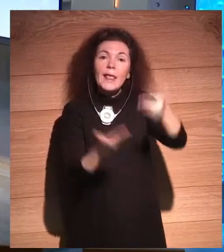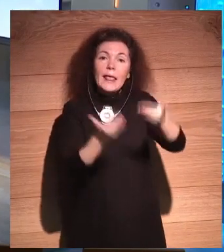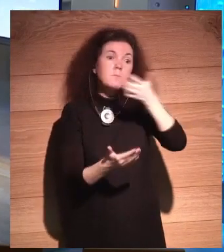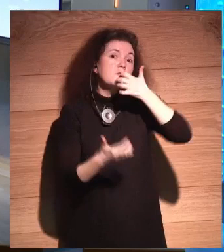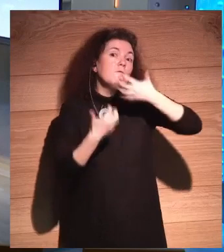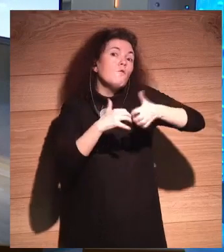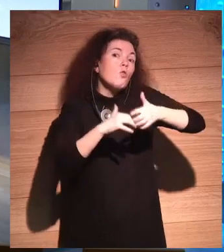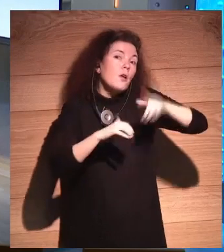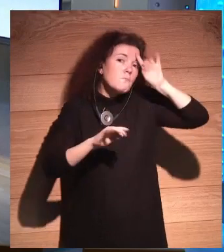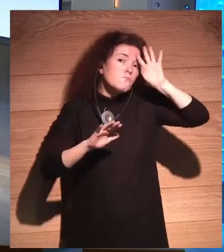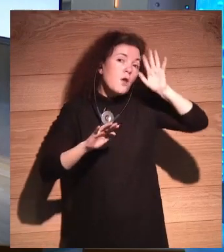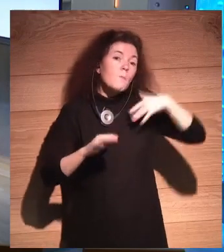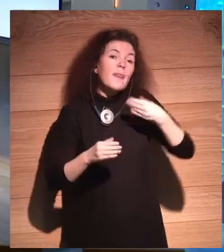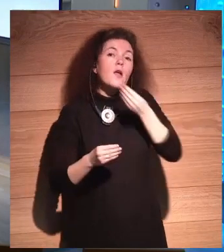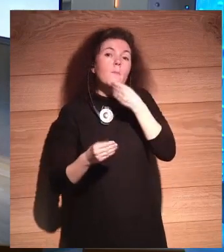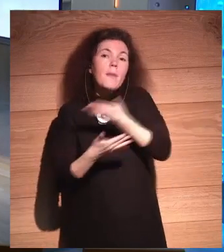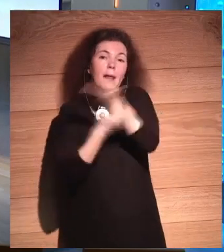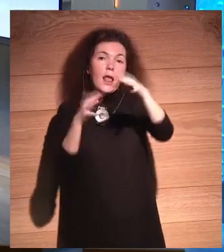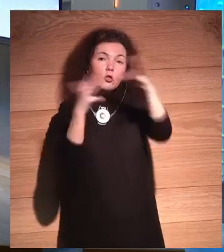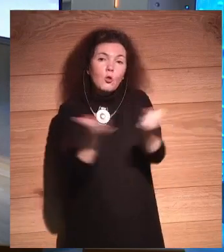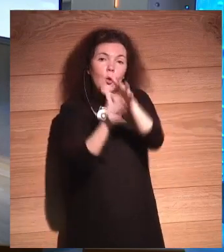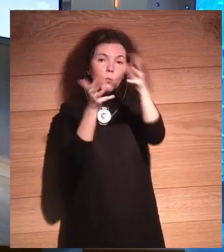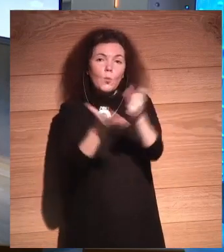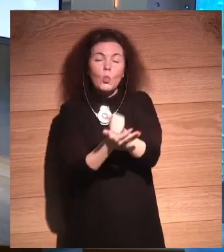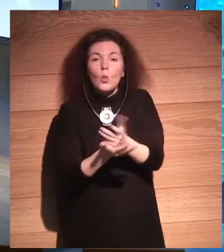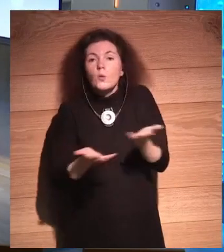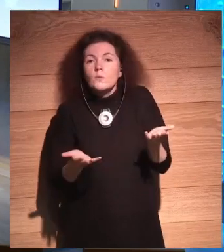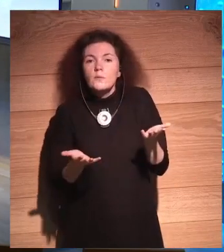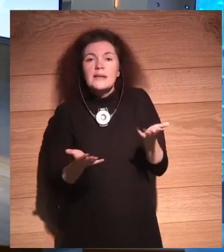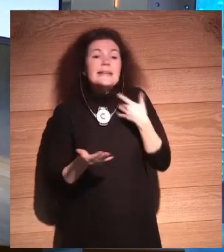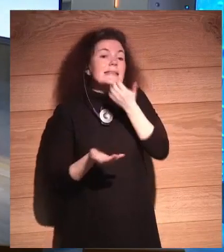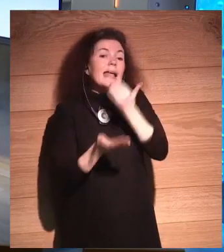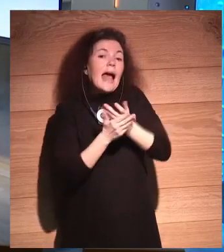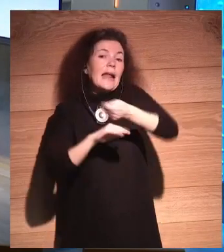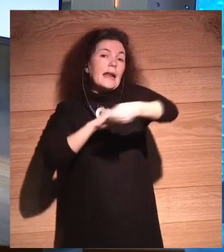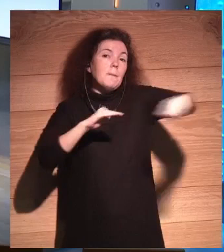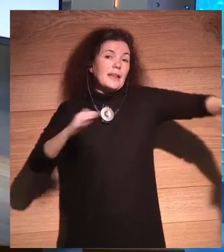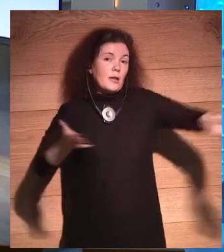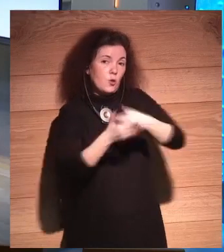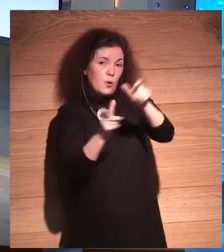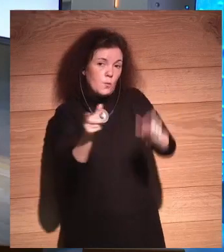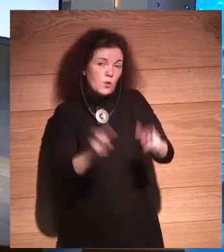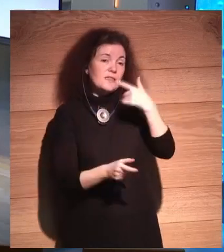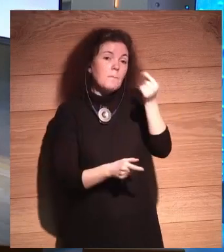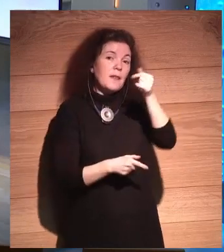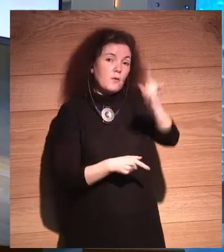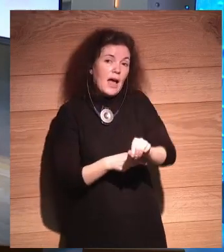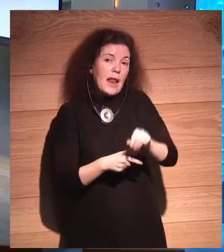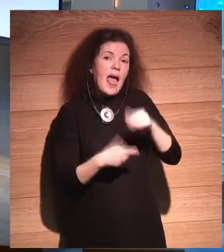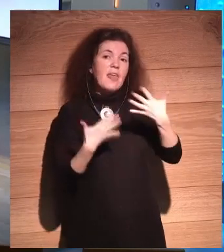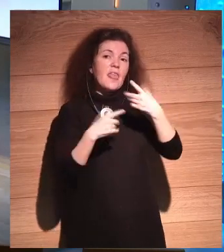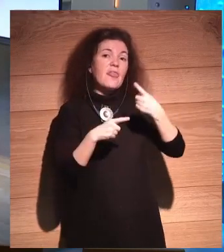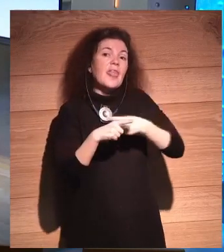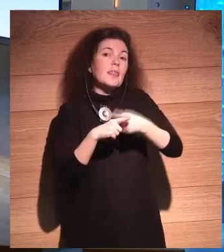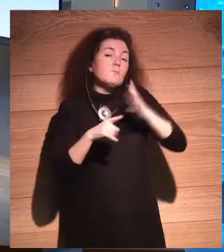funciona, vamos a poder alimentar a todo el mundo. Bueno, si la distribuimos, claro, y si baja el precio a 10 céntimos,